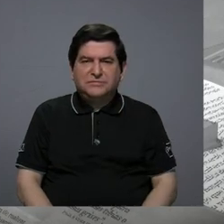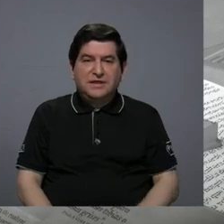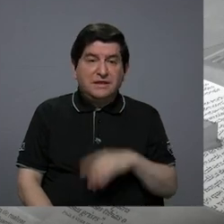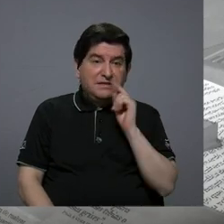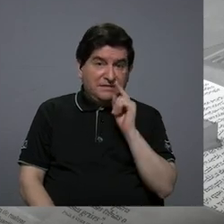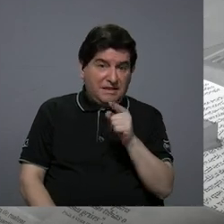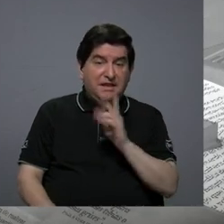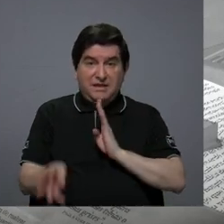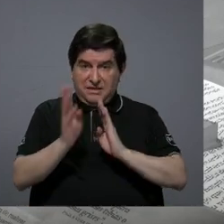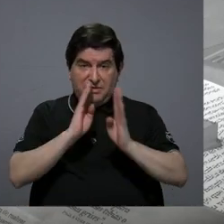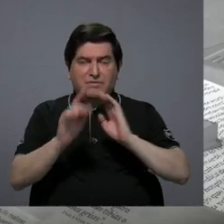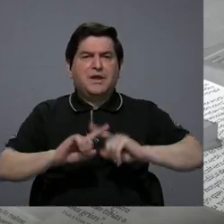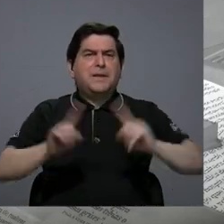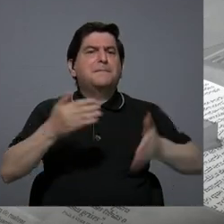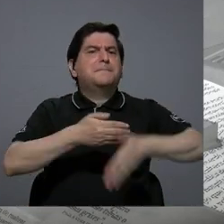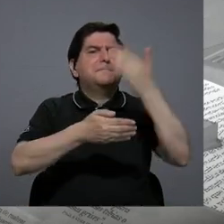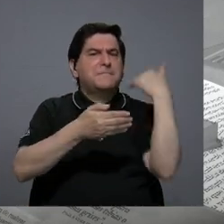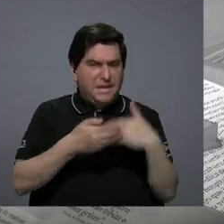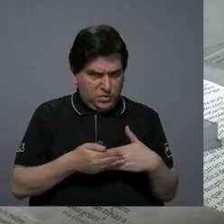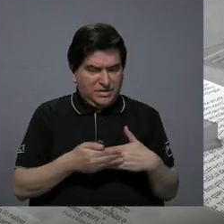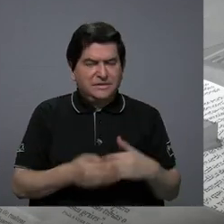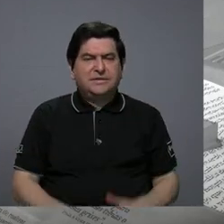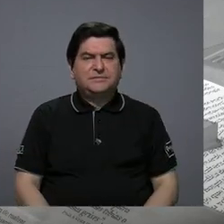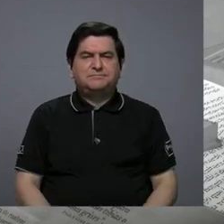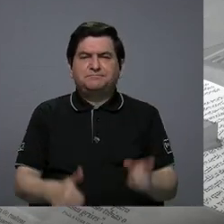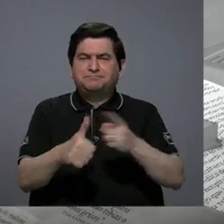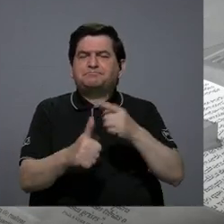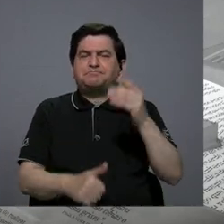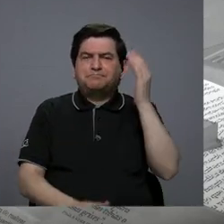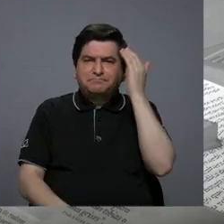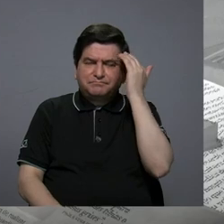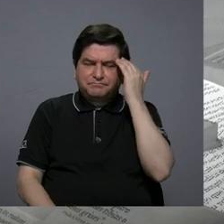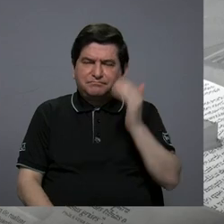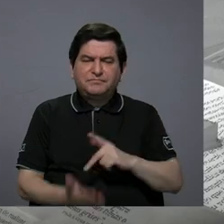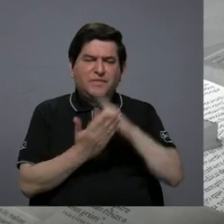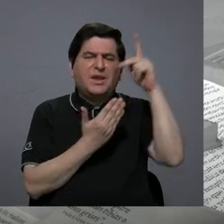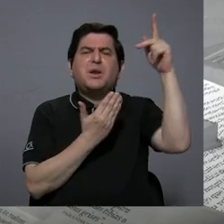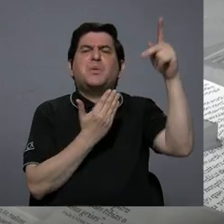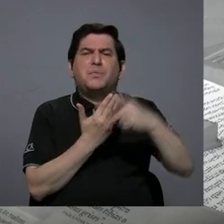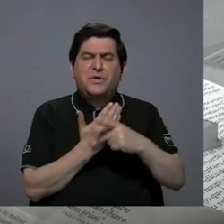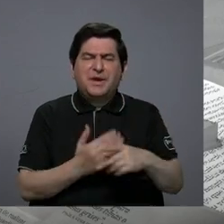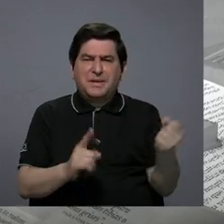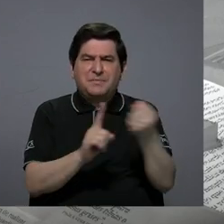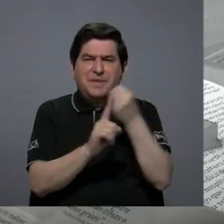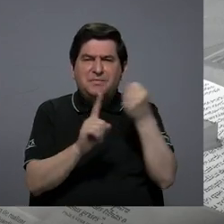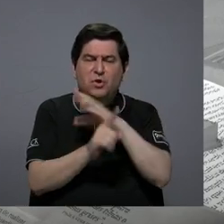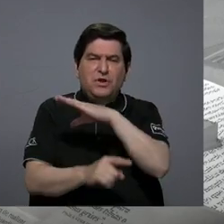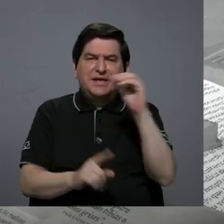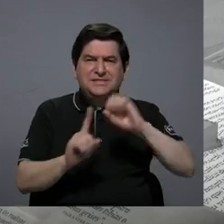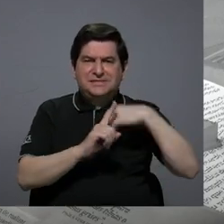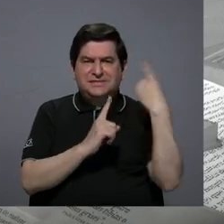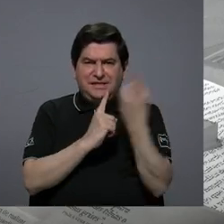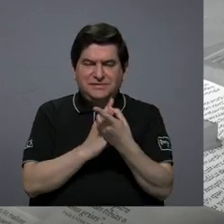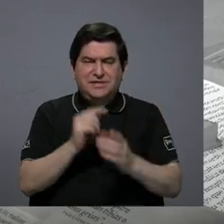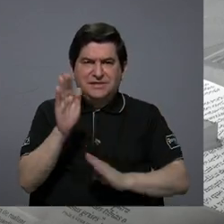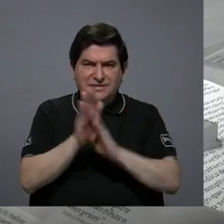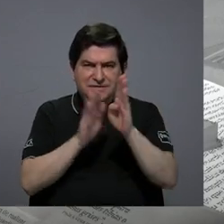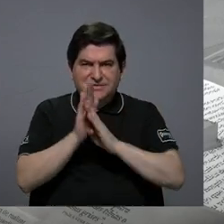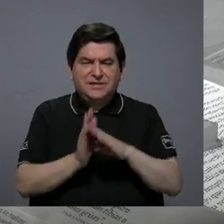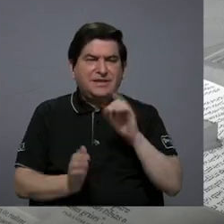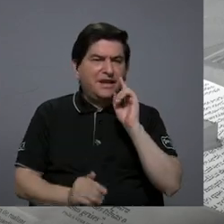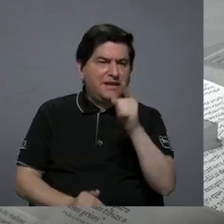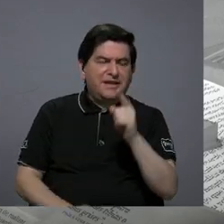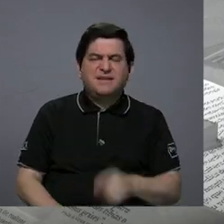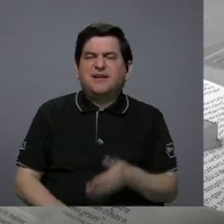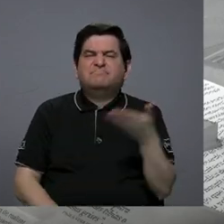sobre esto vamos a hablar, pero antes vamos a conocer de qué trata el programa Violencia y Sociedad que desarrolla